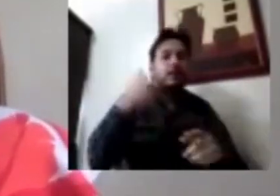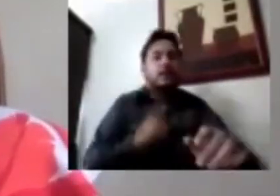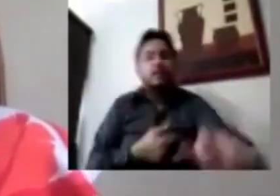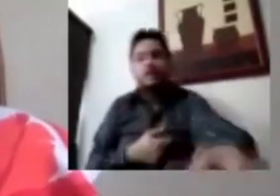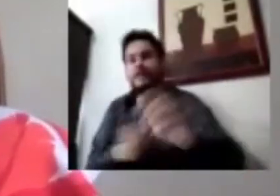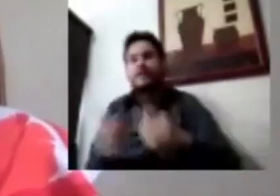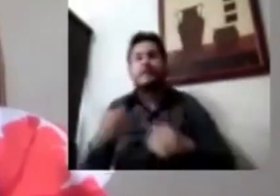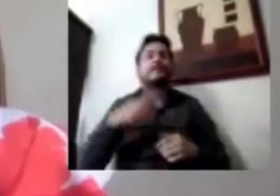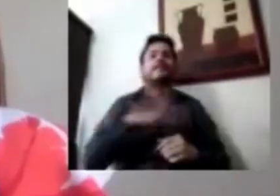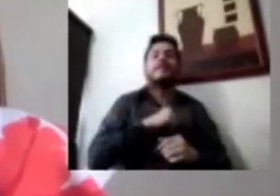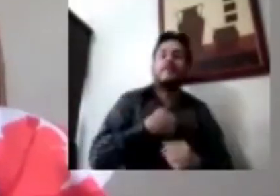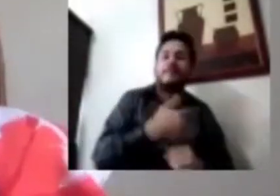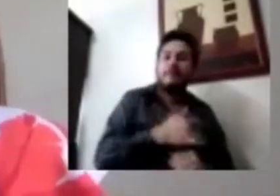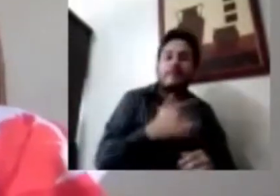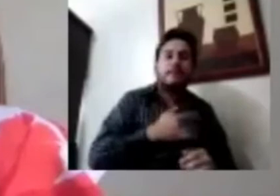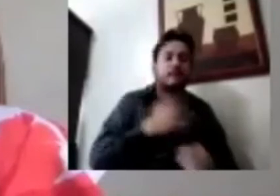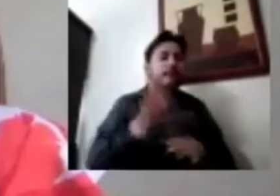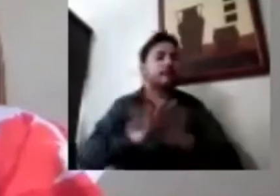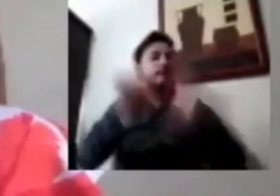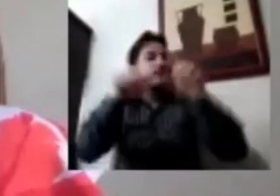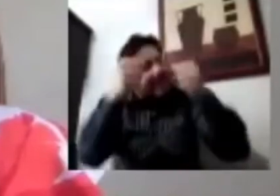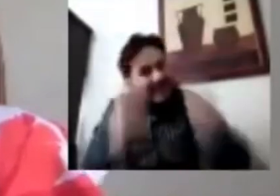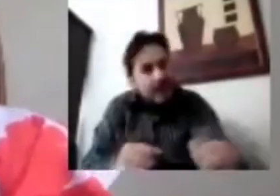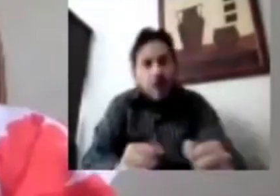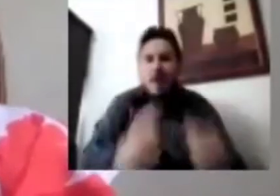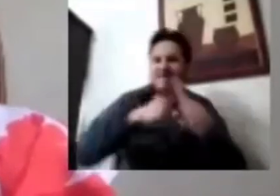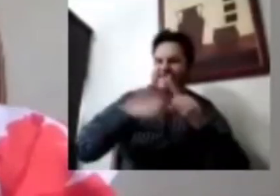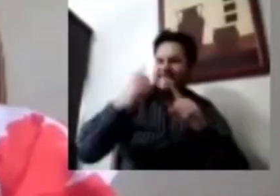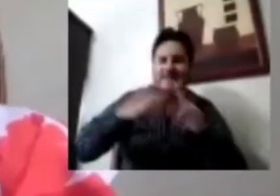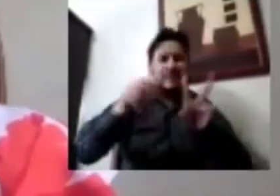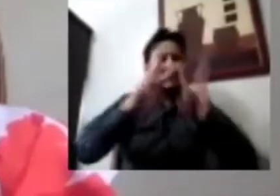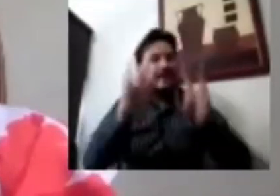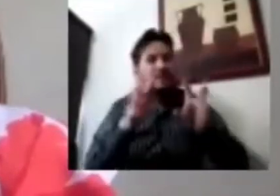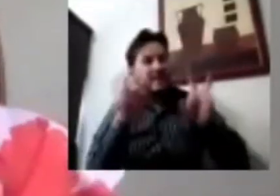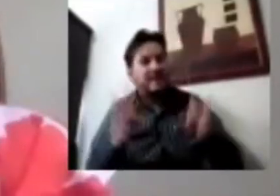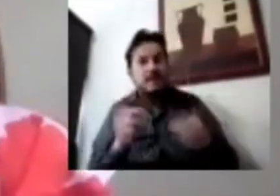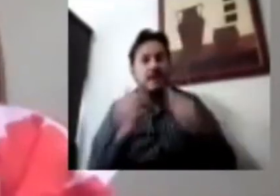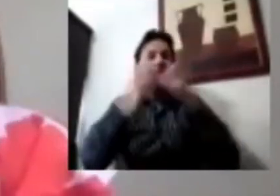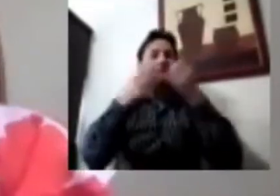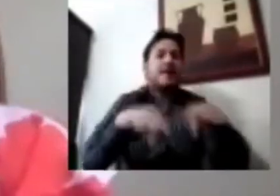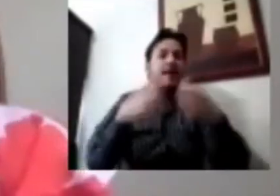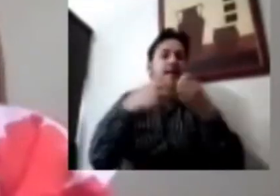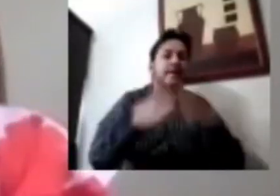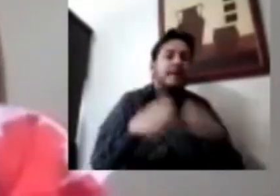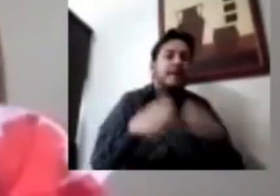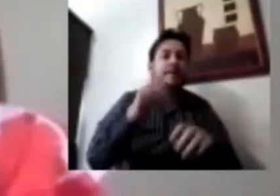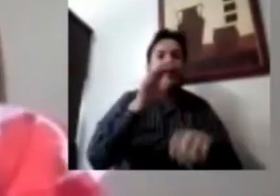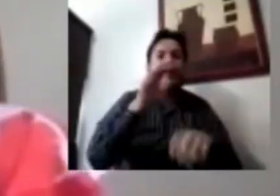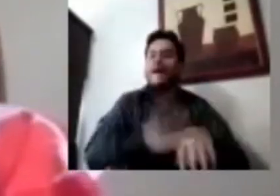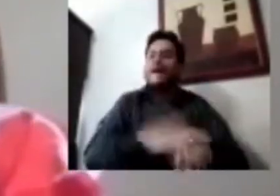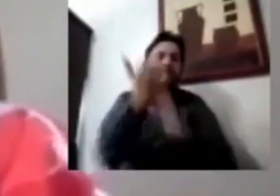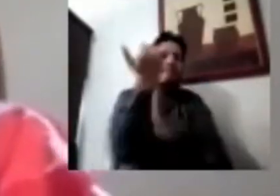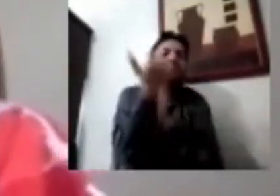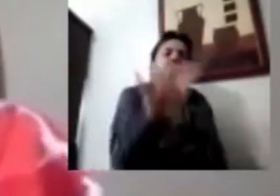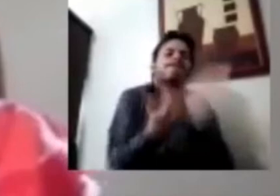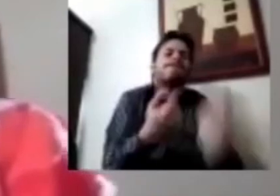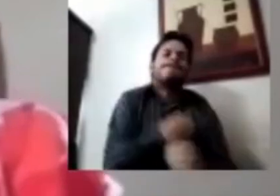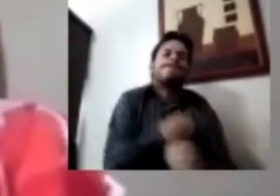Pero aquí en inseguridad alimentaria, como en otros temas, vemos que los que más pierden son, otra vez, los que menos tienen, los más pobres.